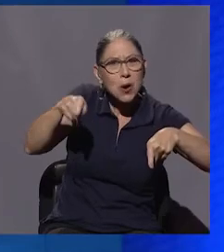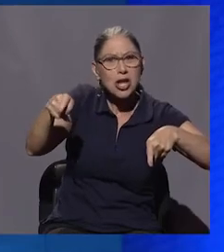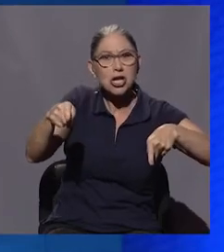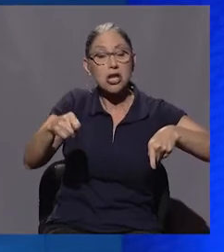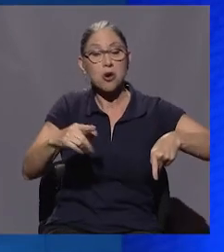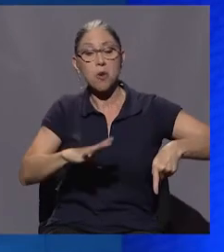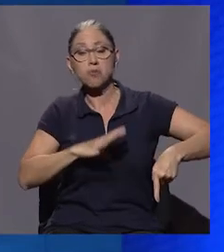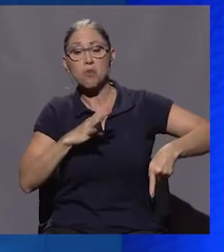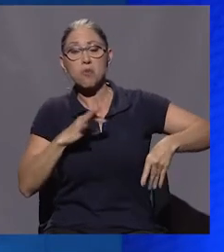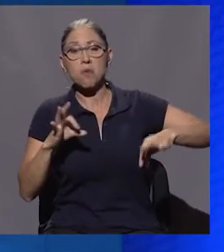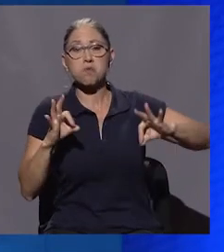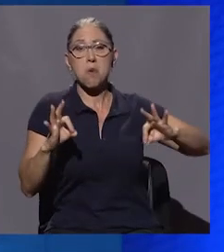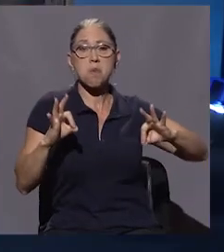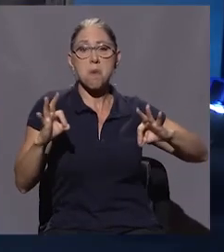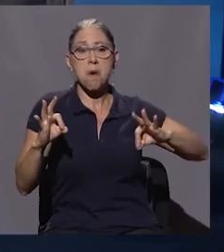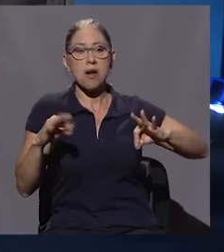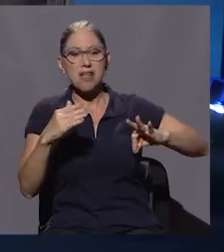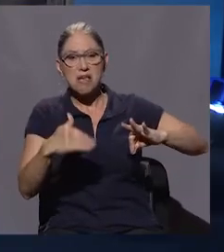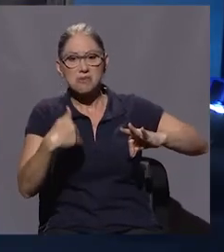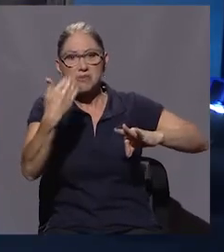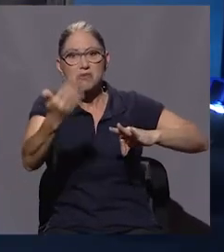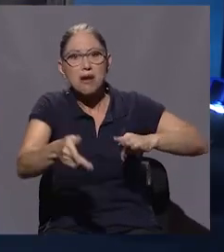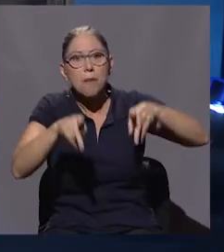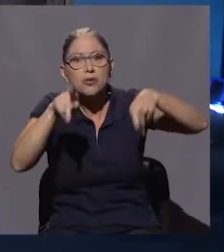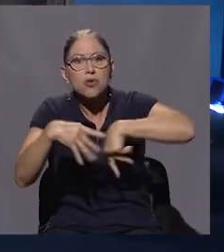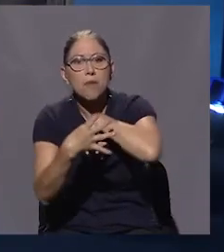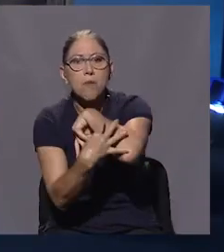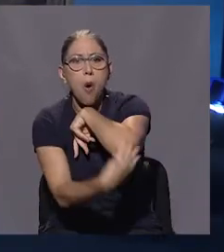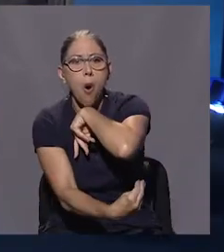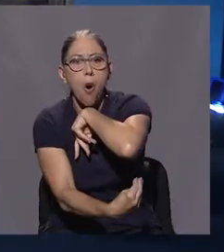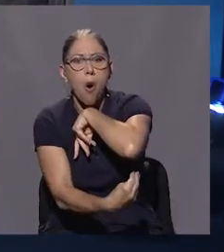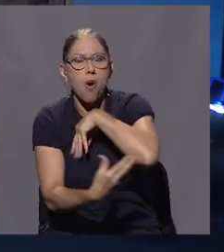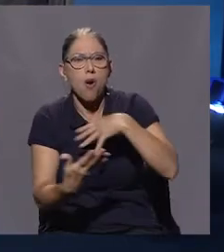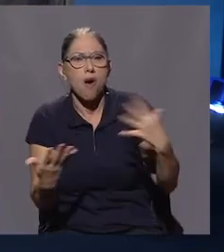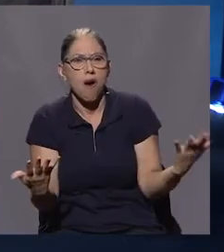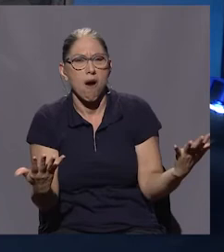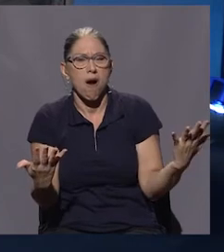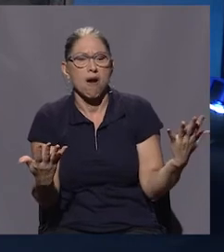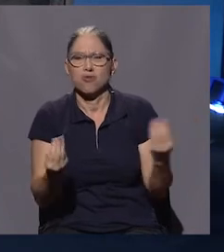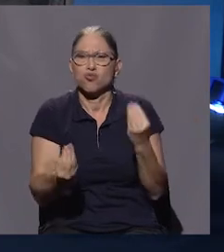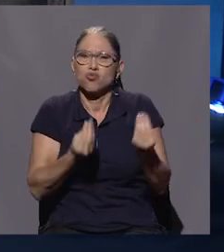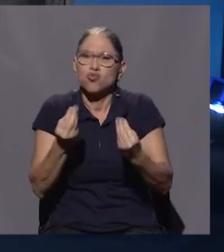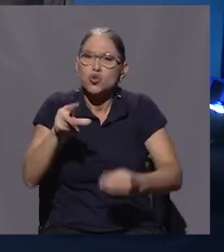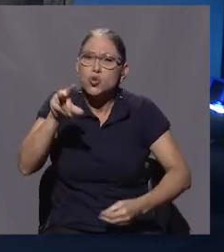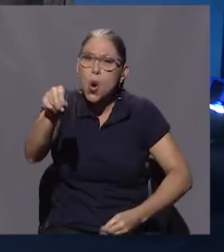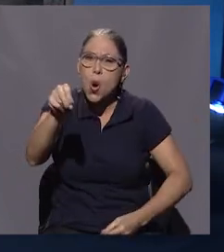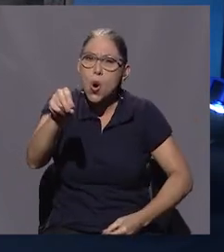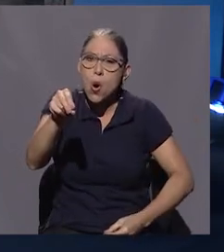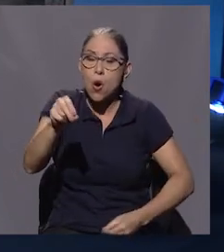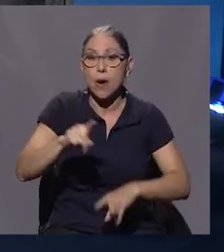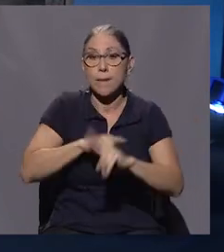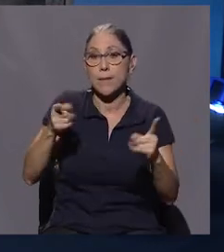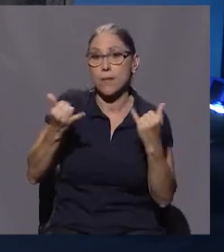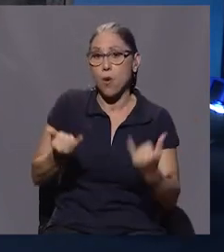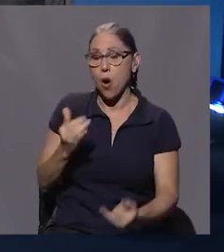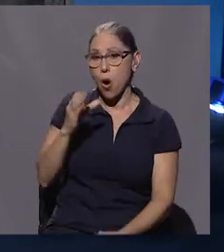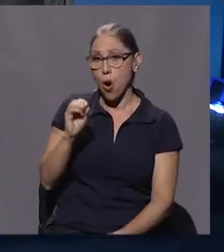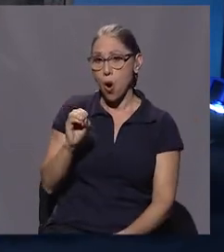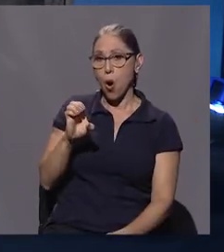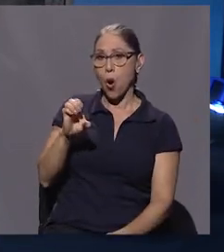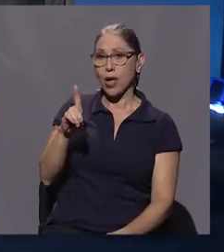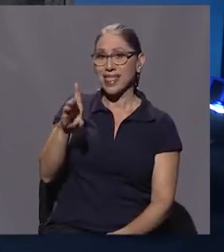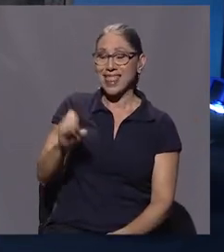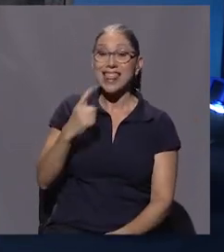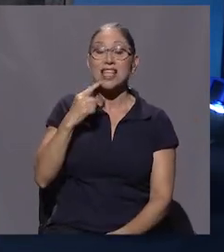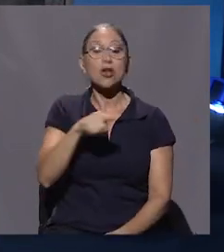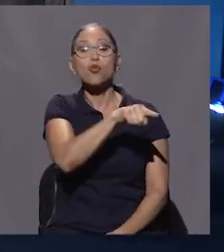No, estamos jugando en otra cosa. Y resulta que la OCDE viene y nos dice, mire, usted tiene que aplicar las pruebas